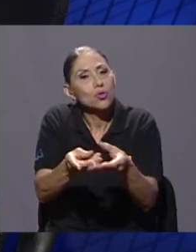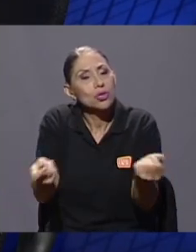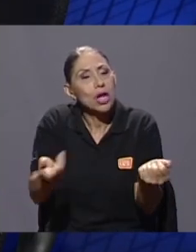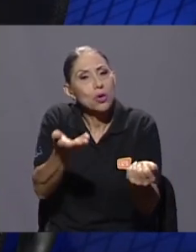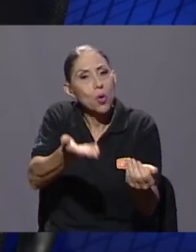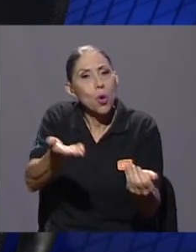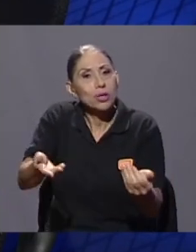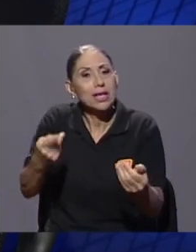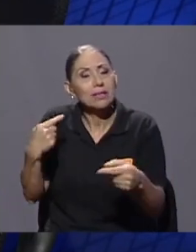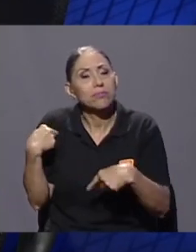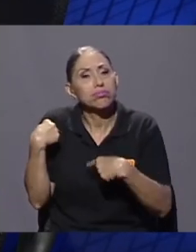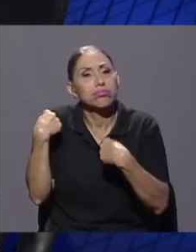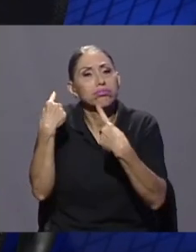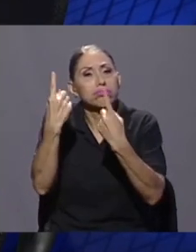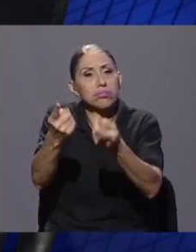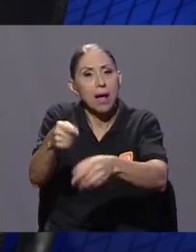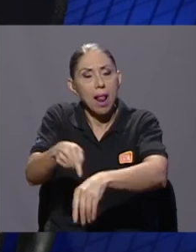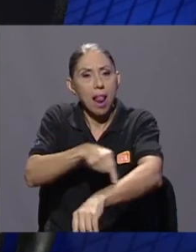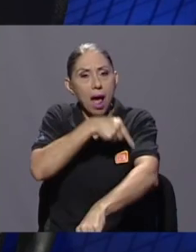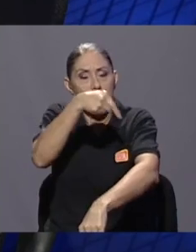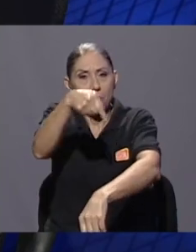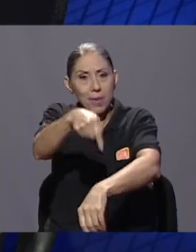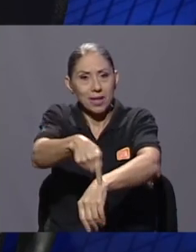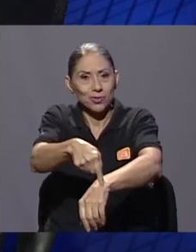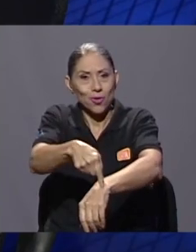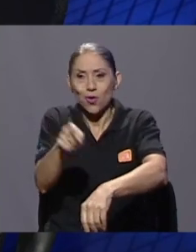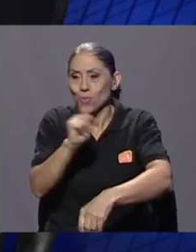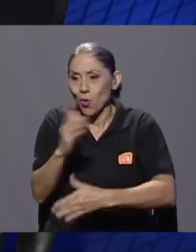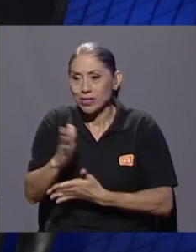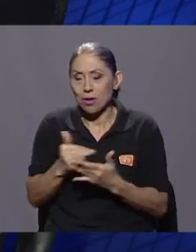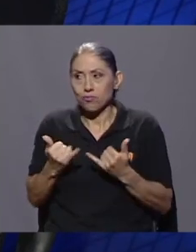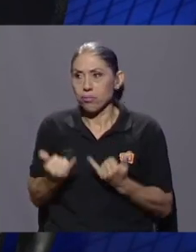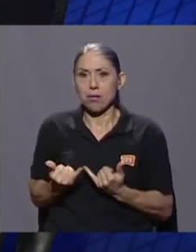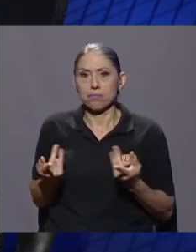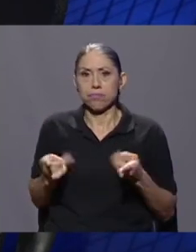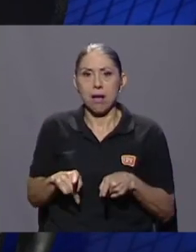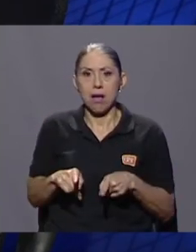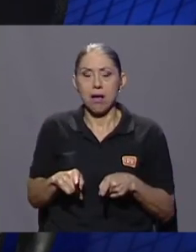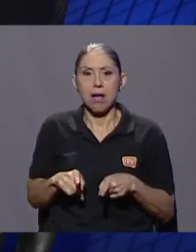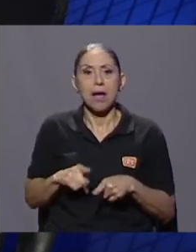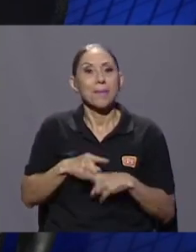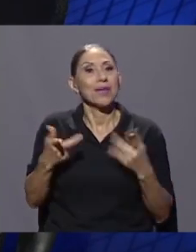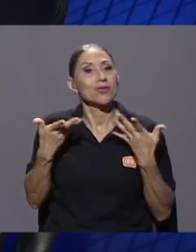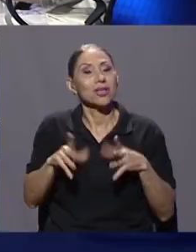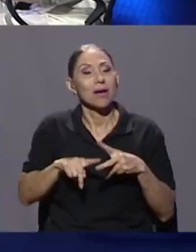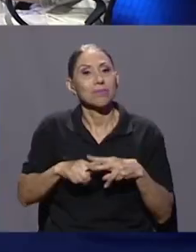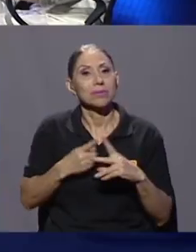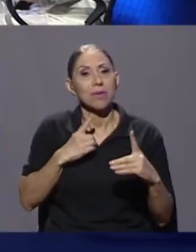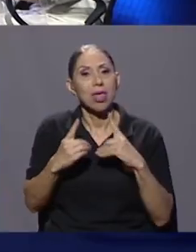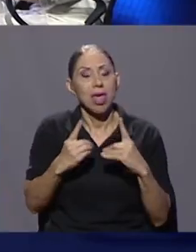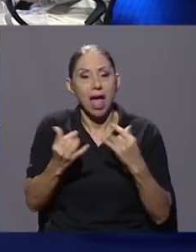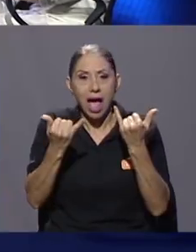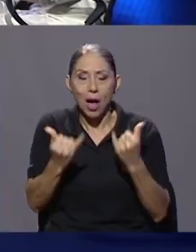plazo, que no es inmediato, que no se resuelve en segundos, pero ya abrimos el diálogo, ahora hay que continuarlo.